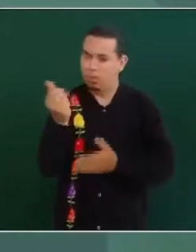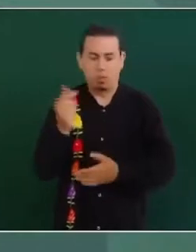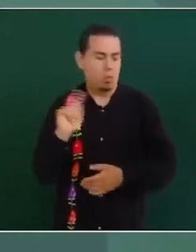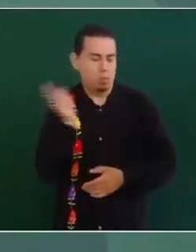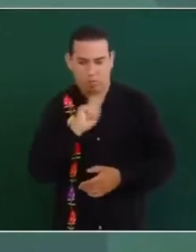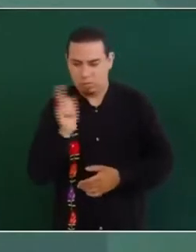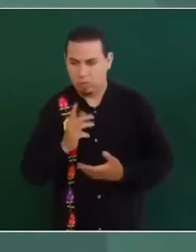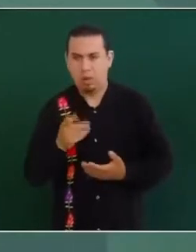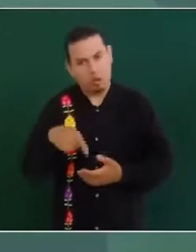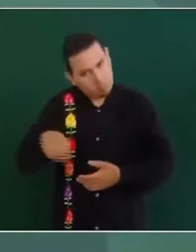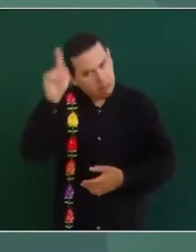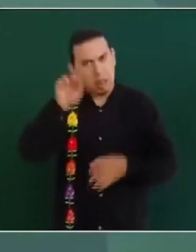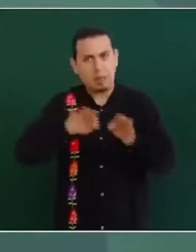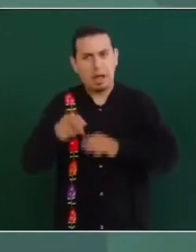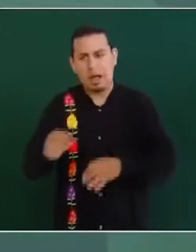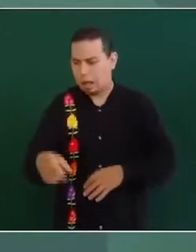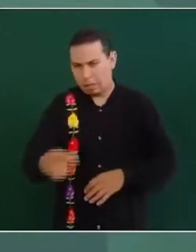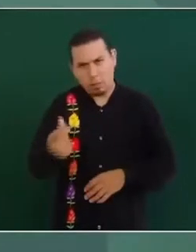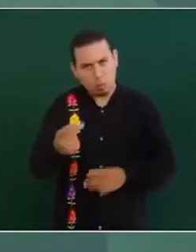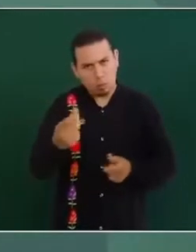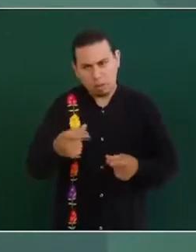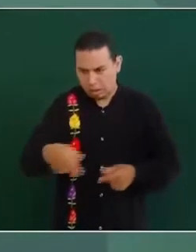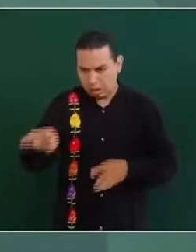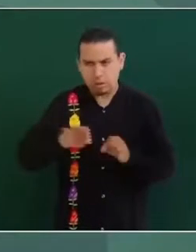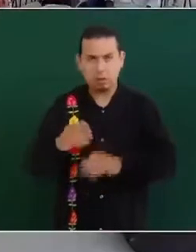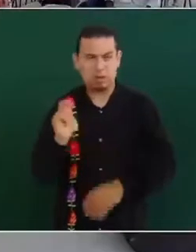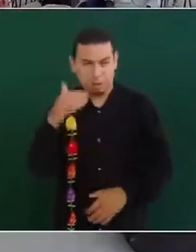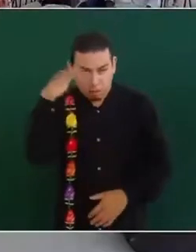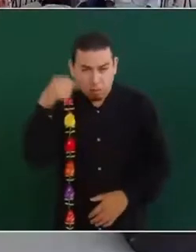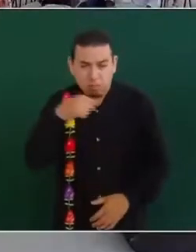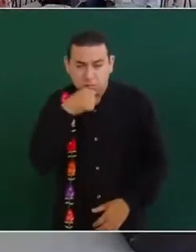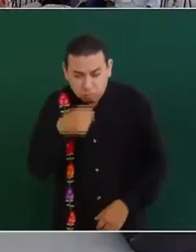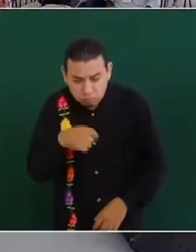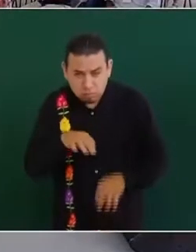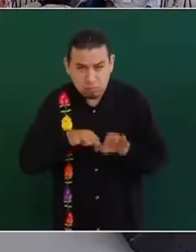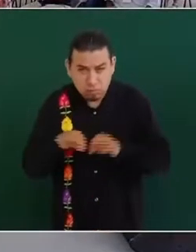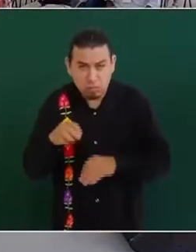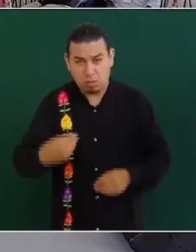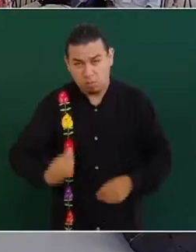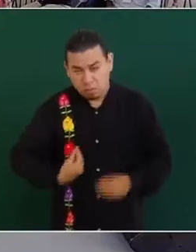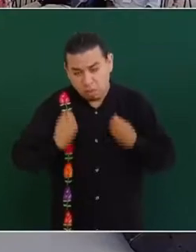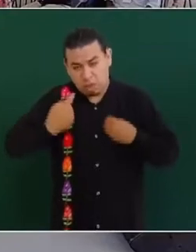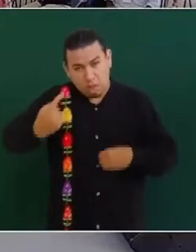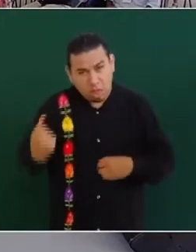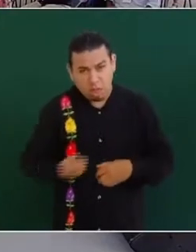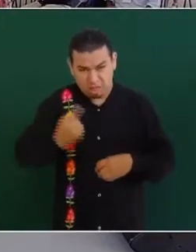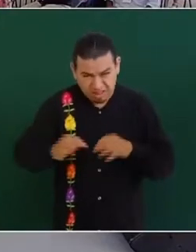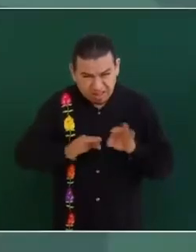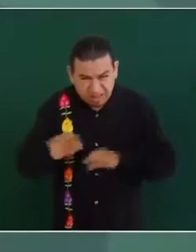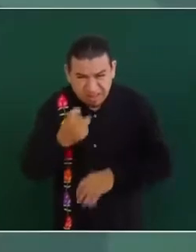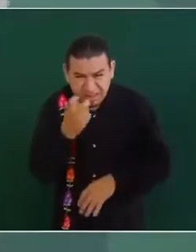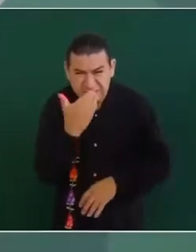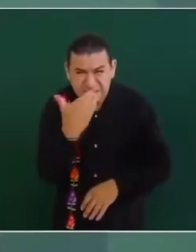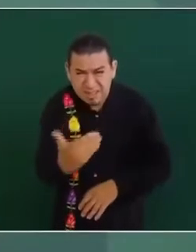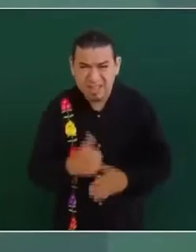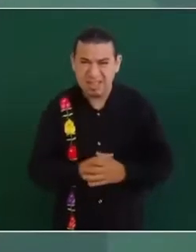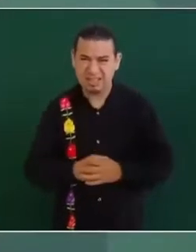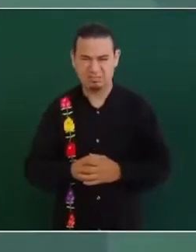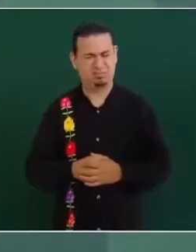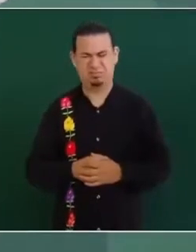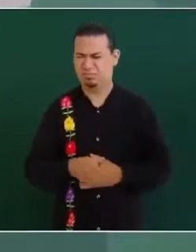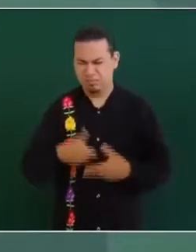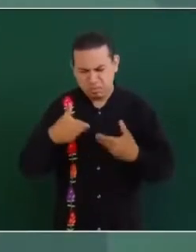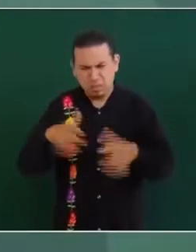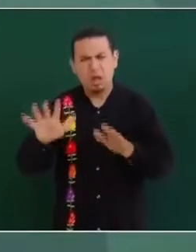que trabaje como si el adulto mayor no hubiese trabajado toda su vida y mereciera vivir